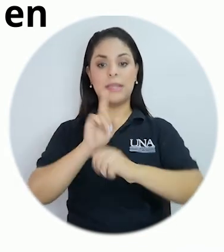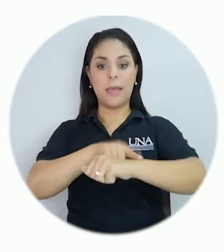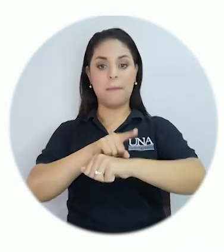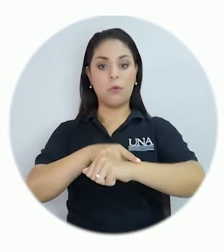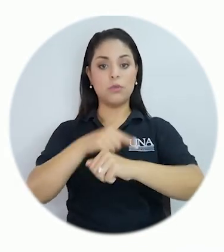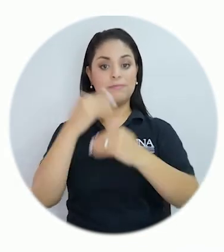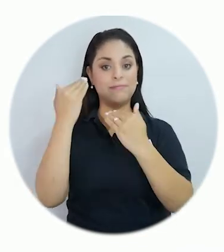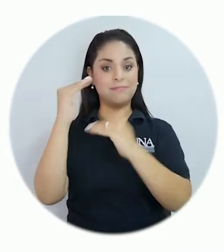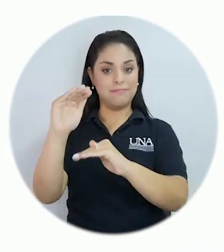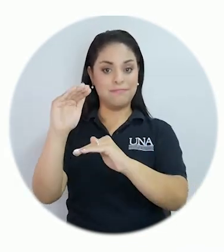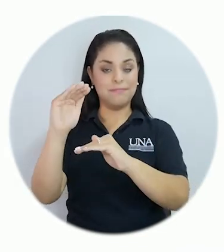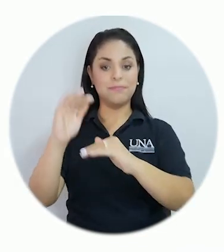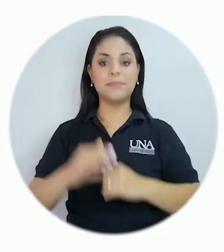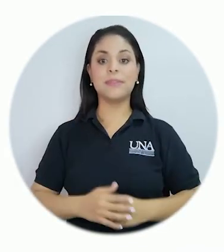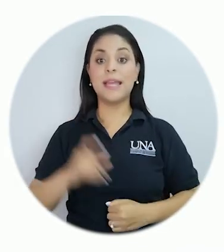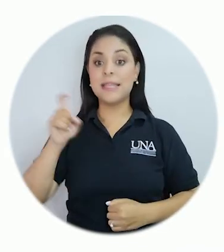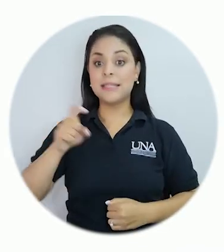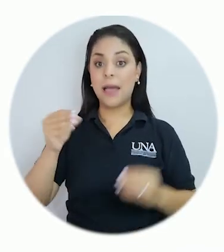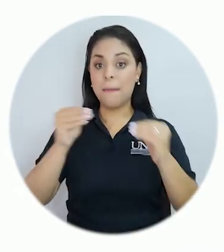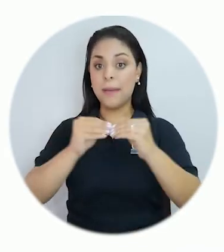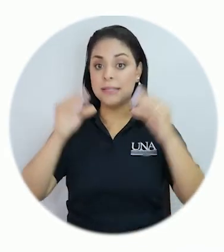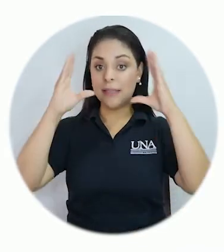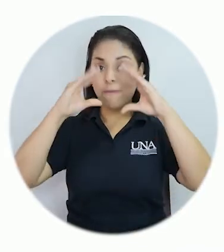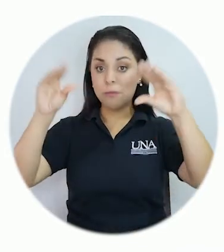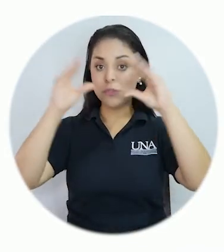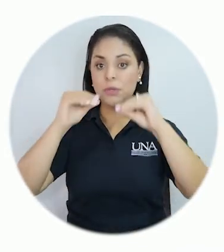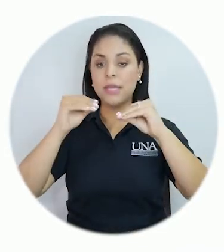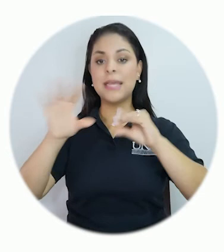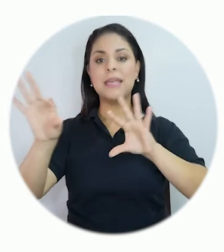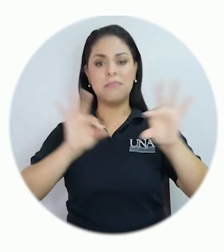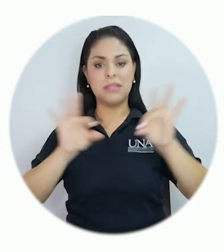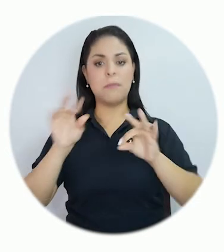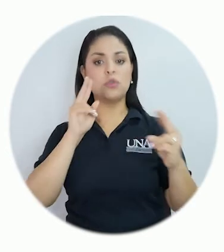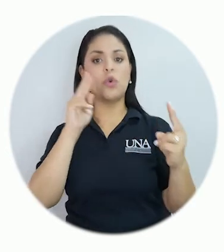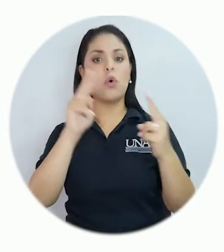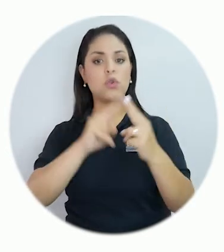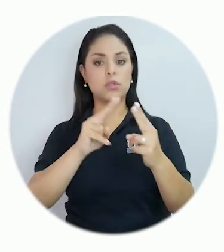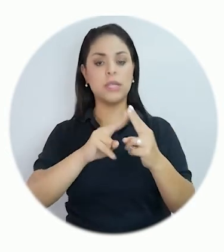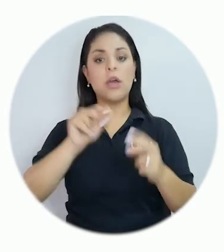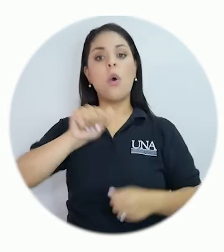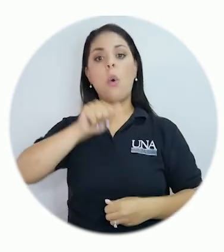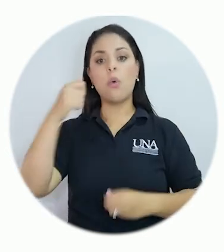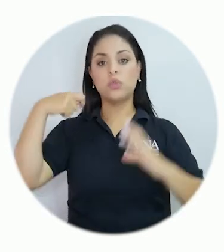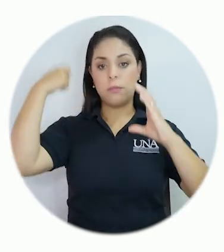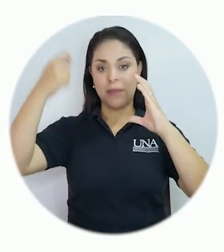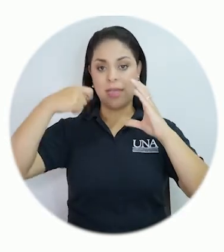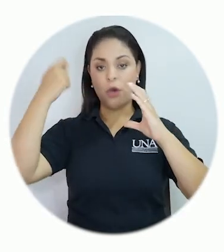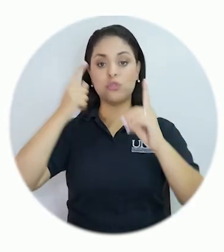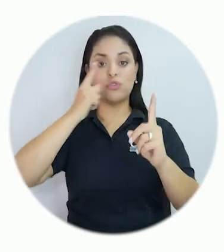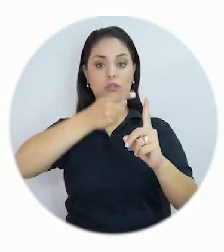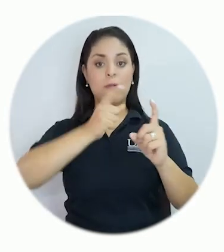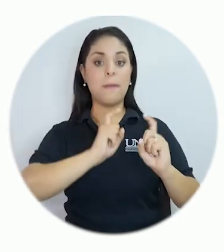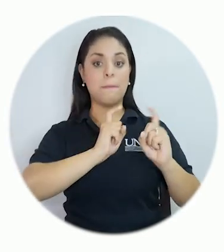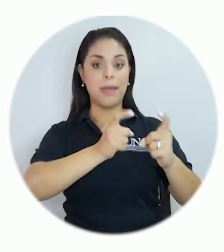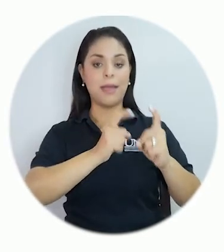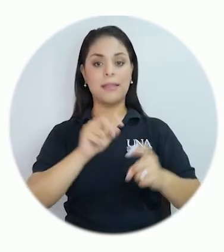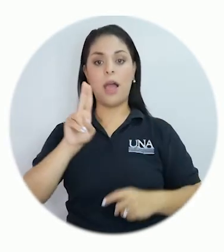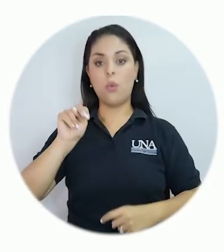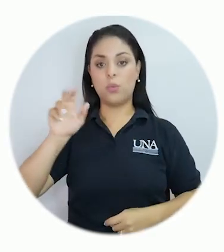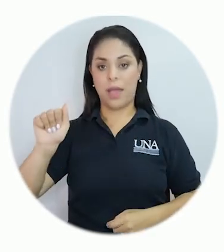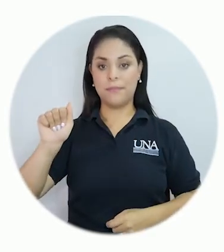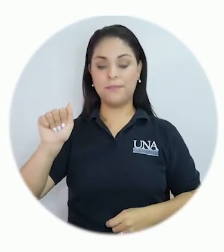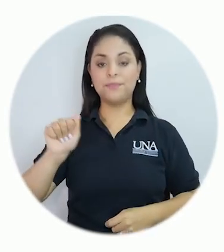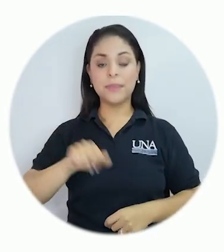establecido. ¿Necesitas más información? Te invitamos a conocer otros videos sobre las becas de la UNA